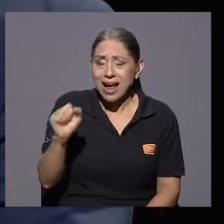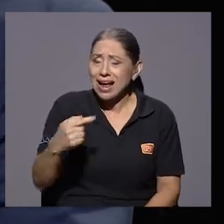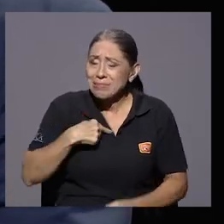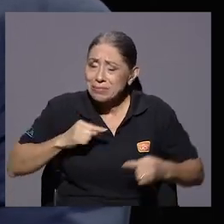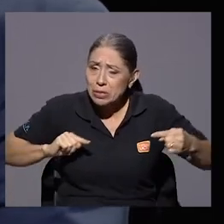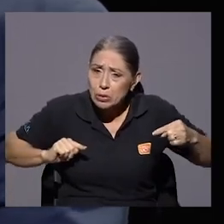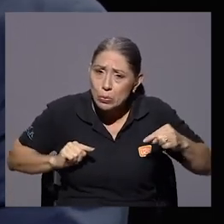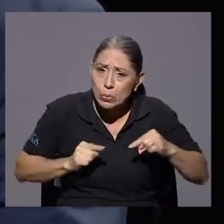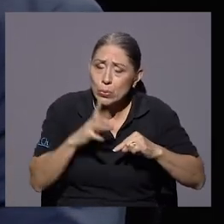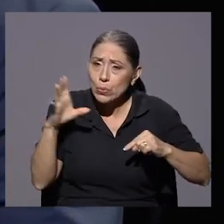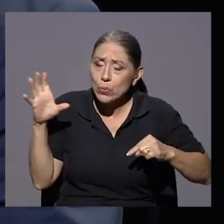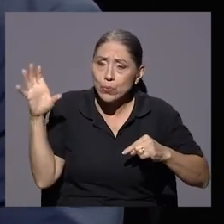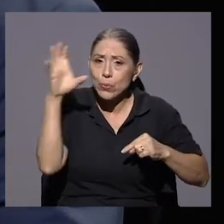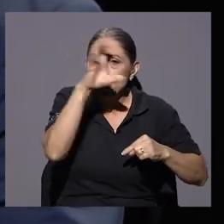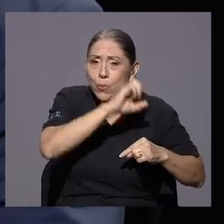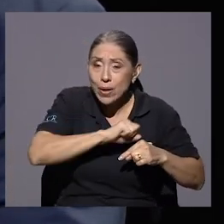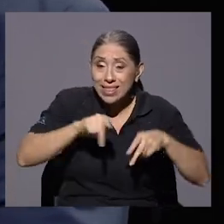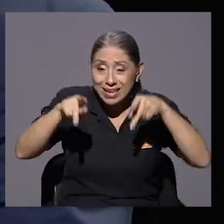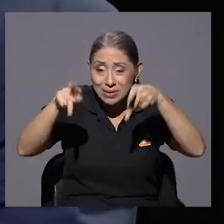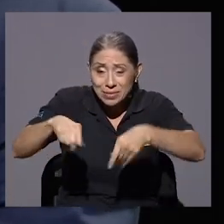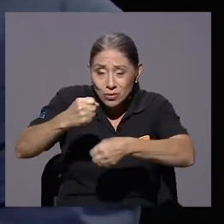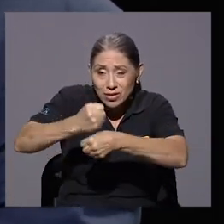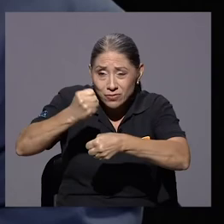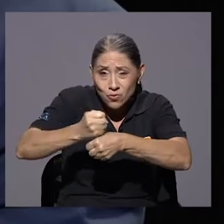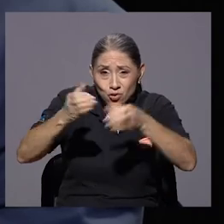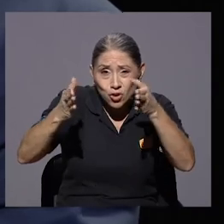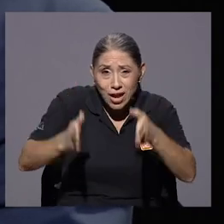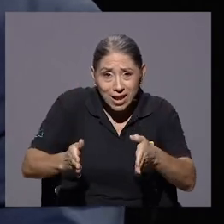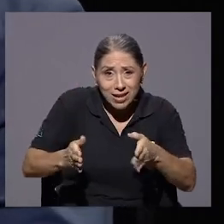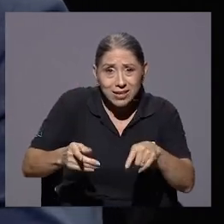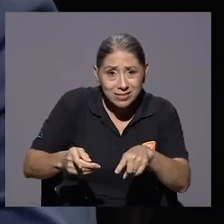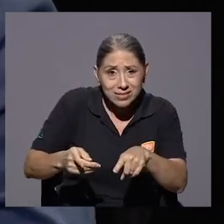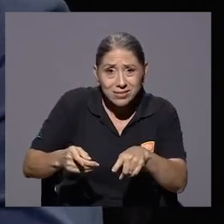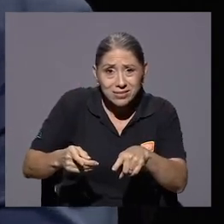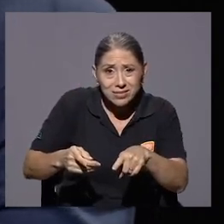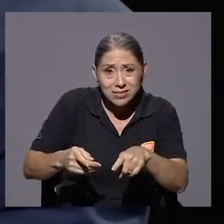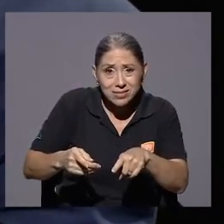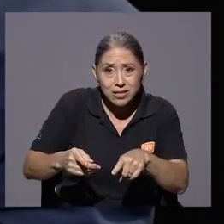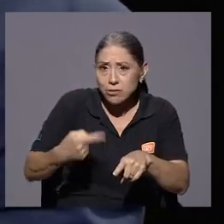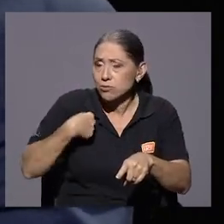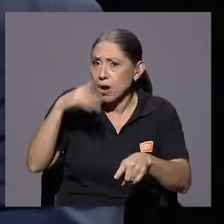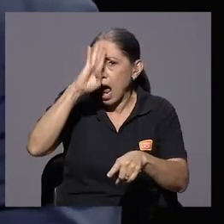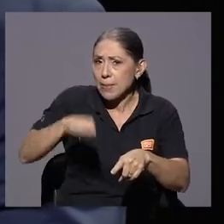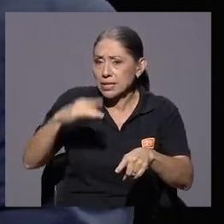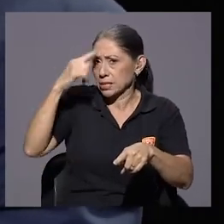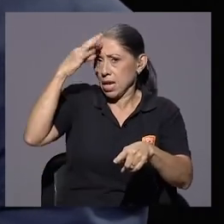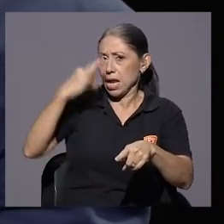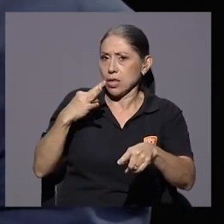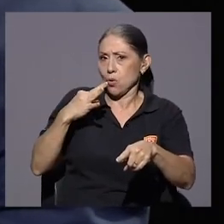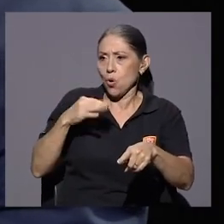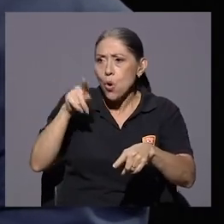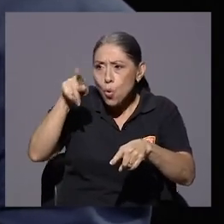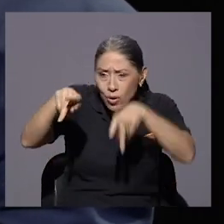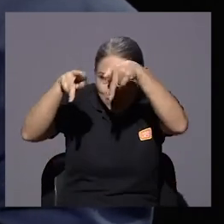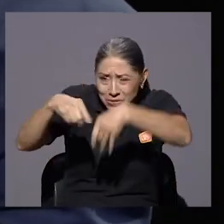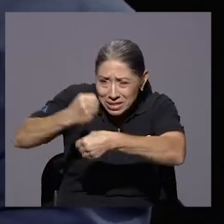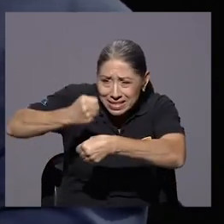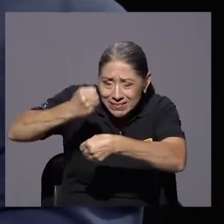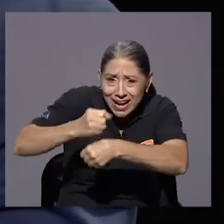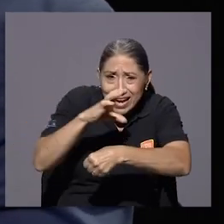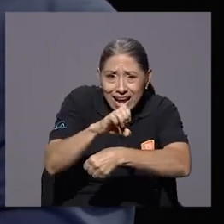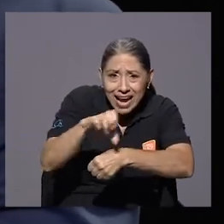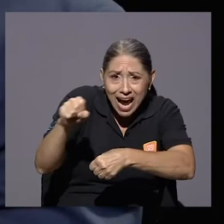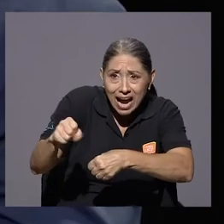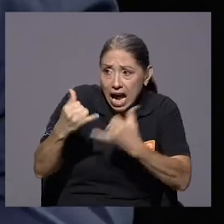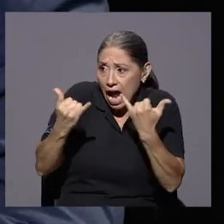porque yo jamás me hubiese pensado que un funcionario, en medio de una pandemia, en medio del dolor que están viviendo miles